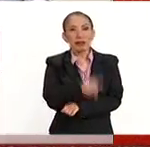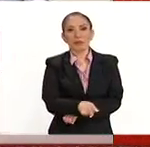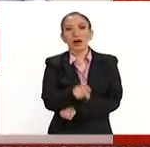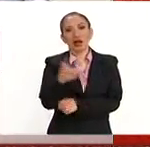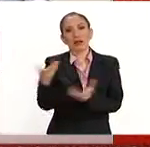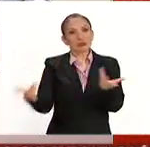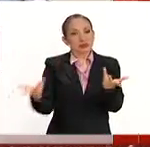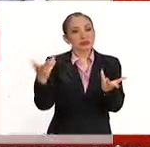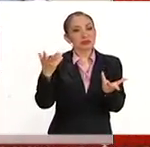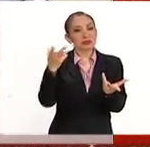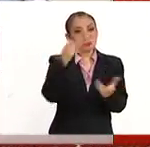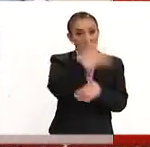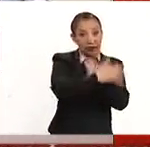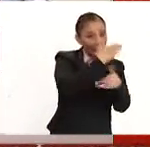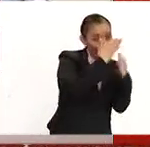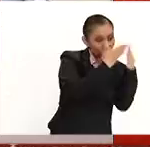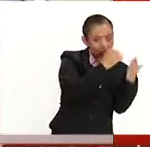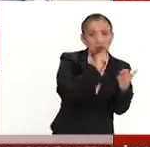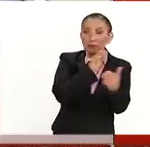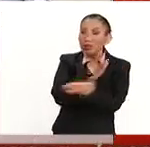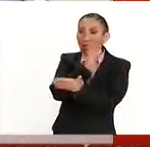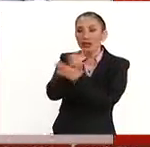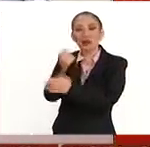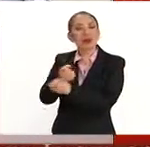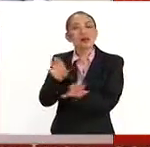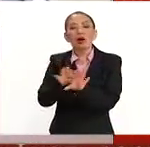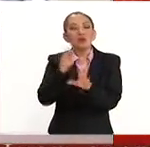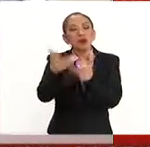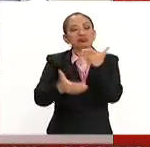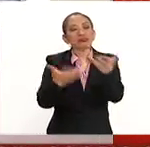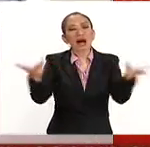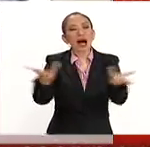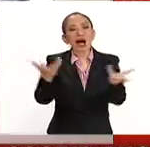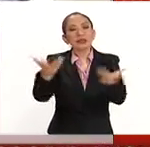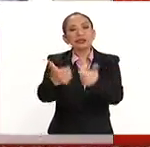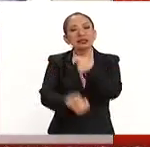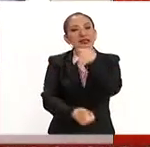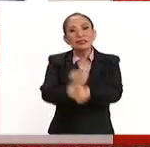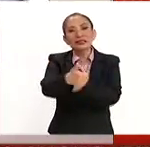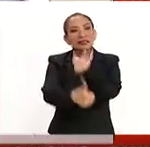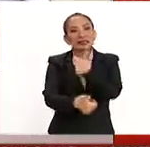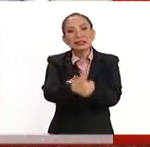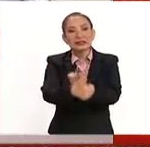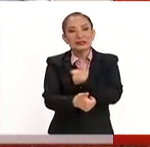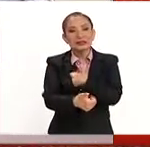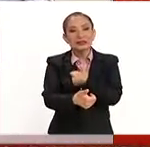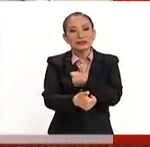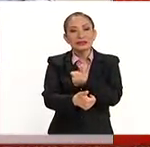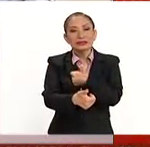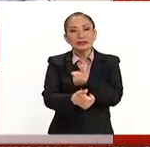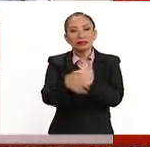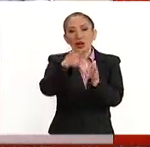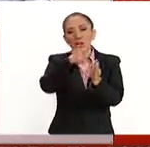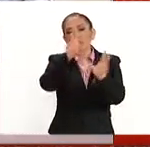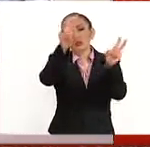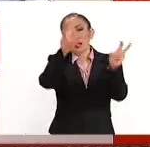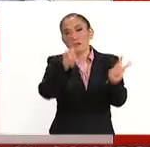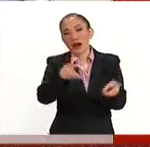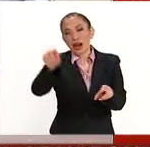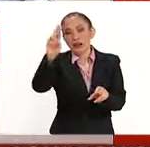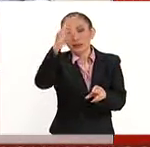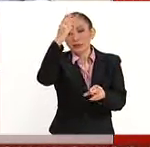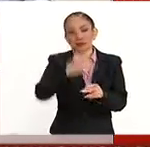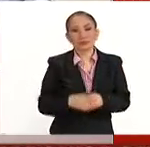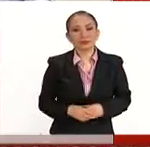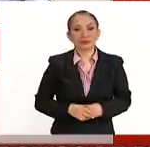mientras estudian. ¿Cómo desarrollan esta orden curricular ahí en la